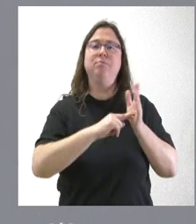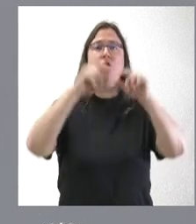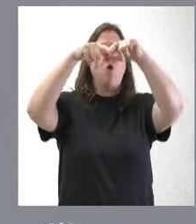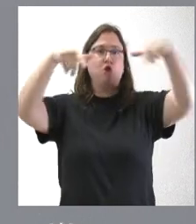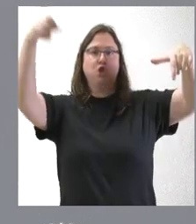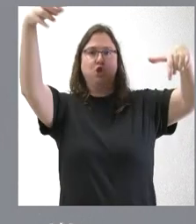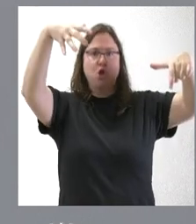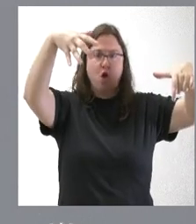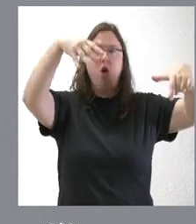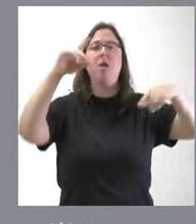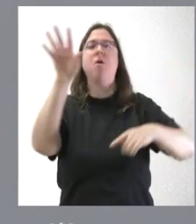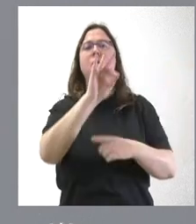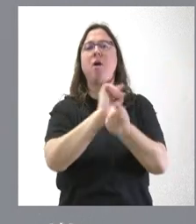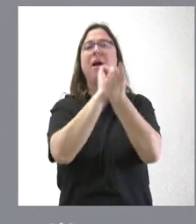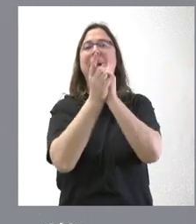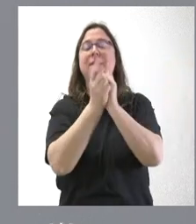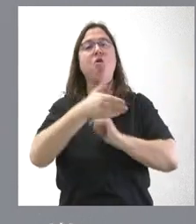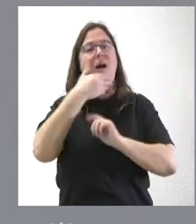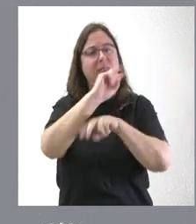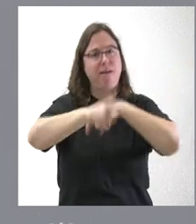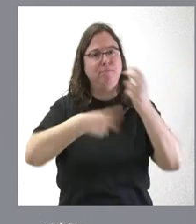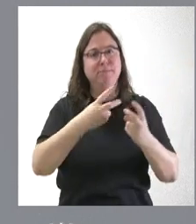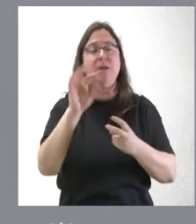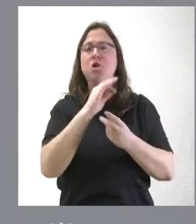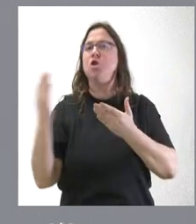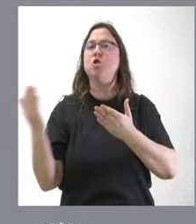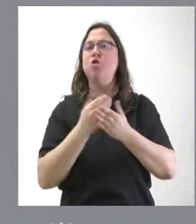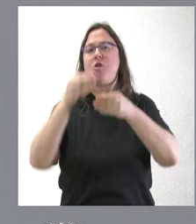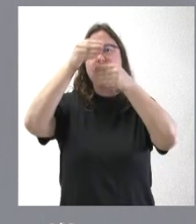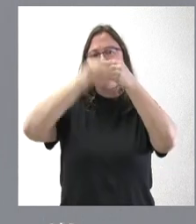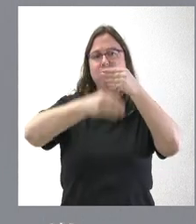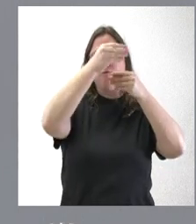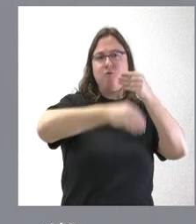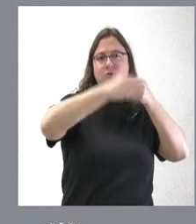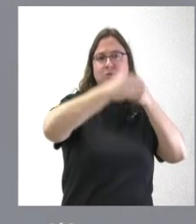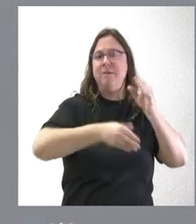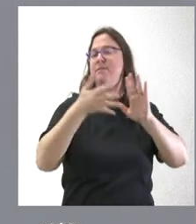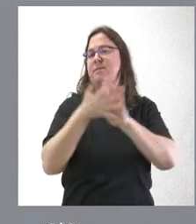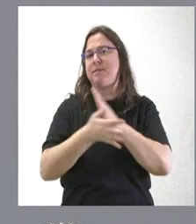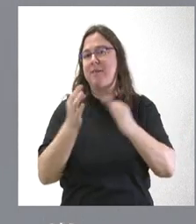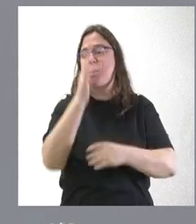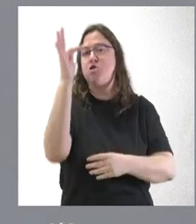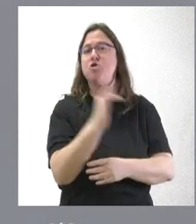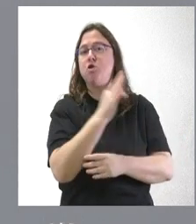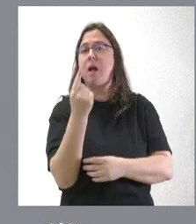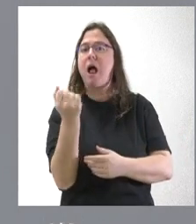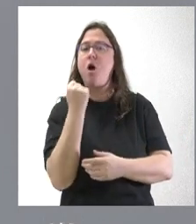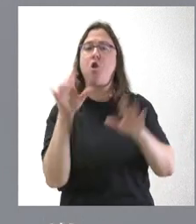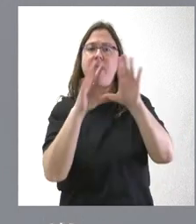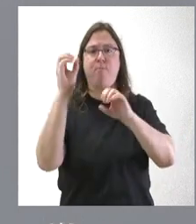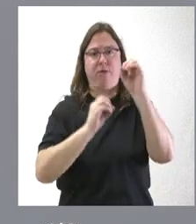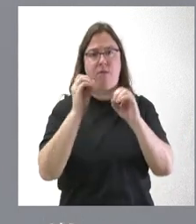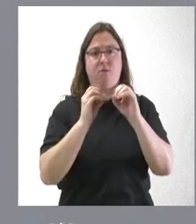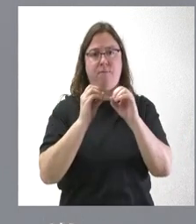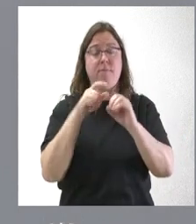solares, el cambio de calderas, pero también todo el proceso de aislamiento, que supone en total un ahorro del 10%.